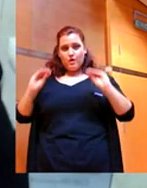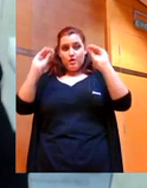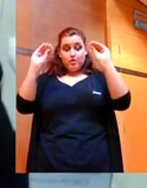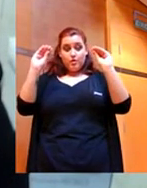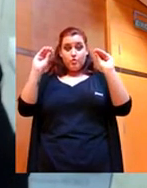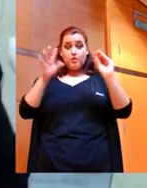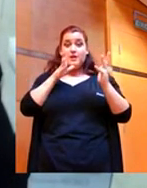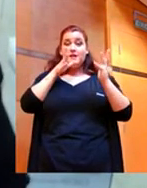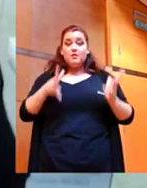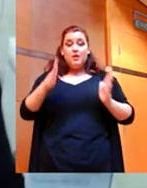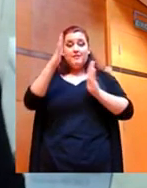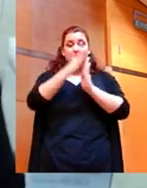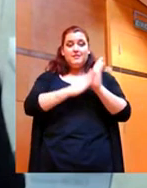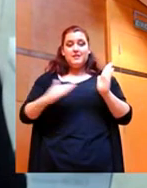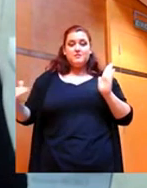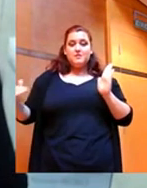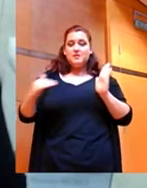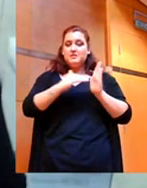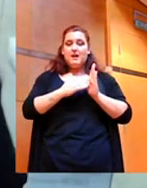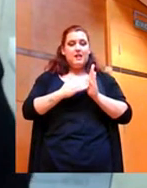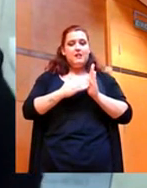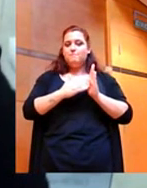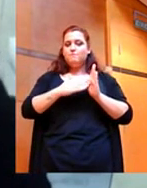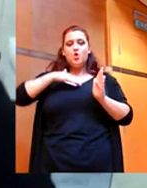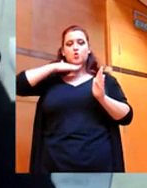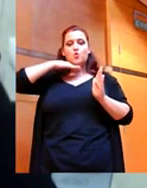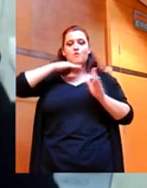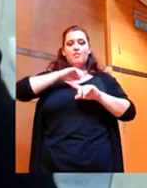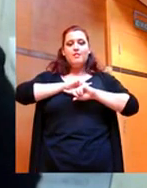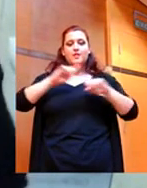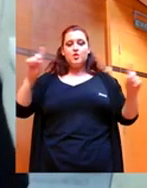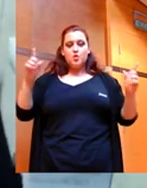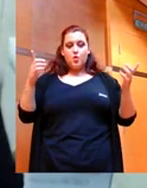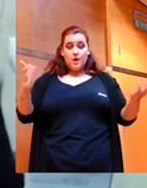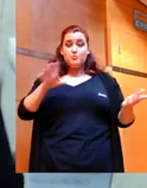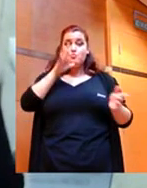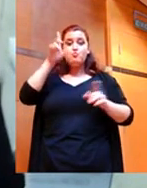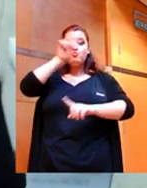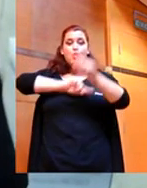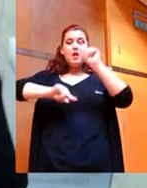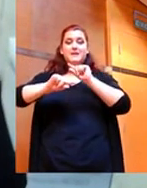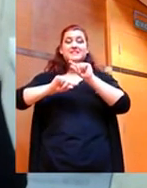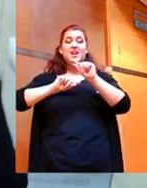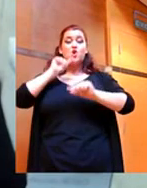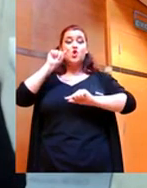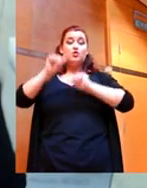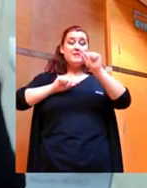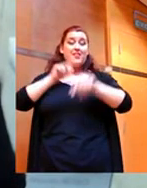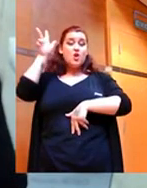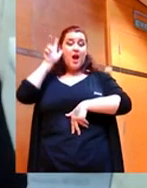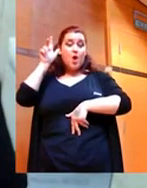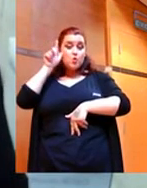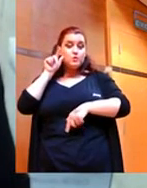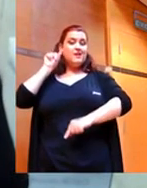transversal es insuficient y por los importantes problemas de contaminación acústica y atmosférica